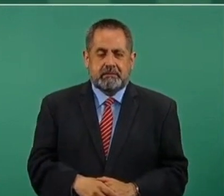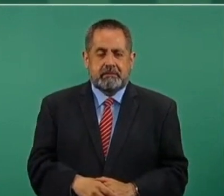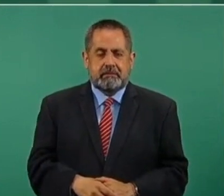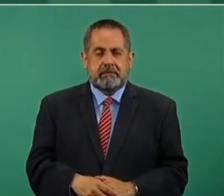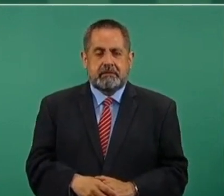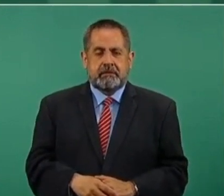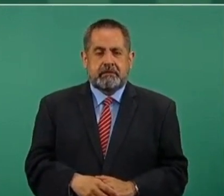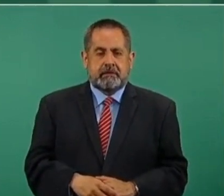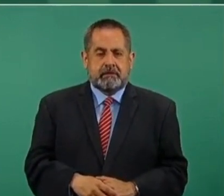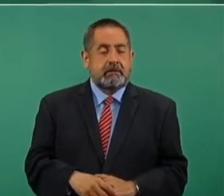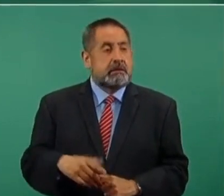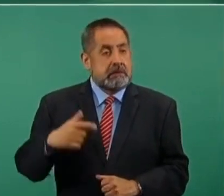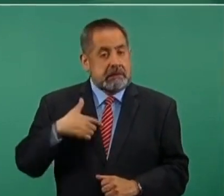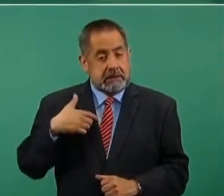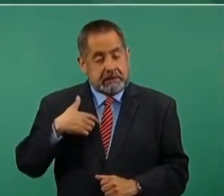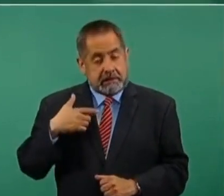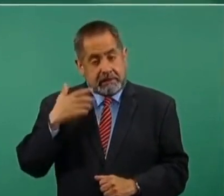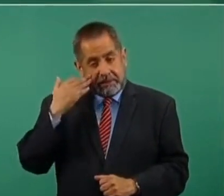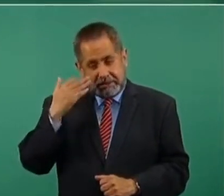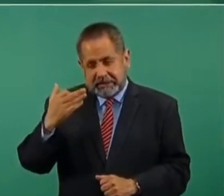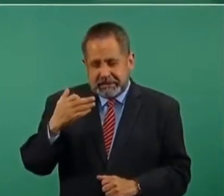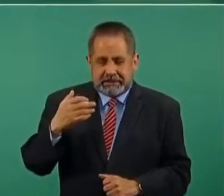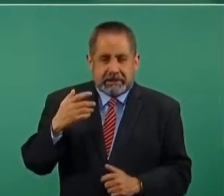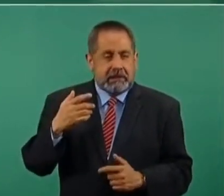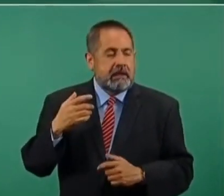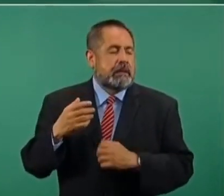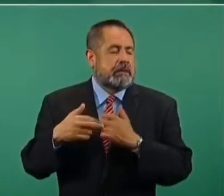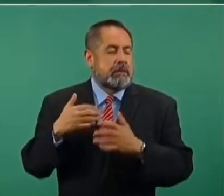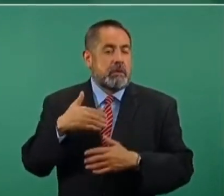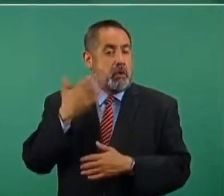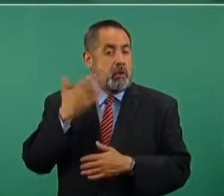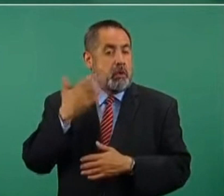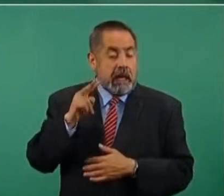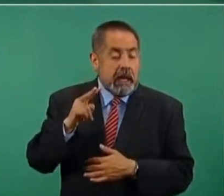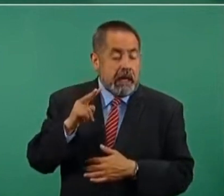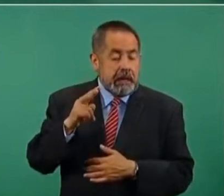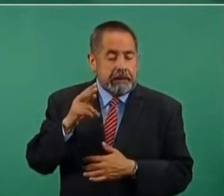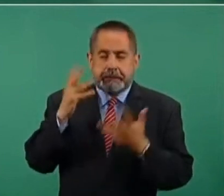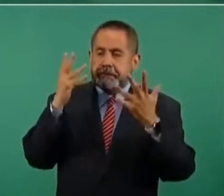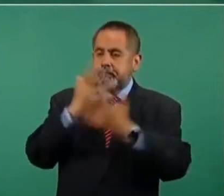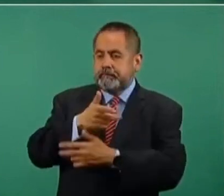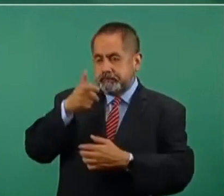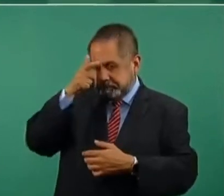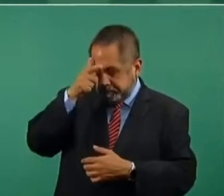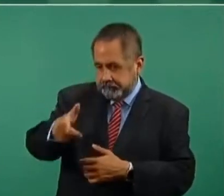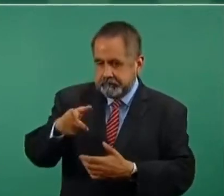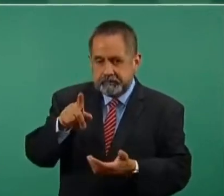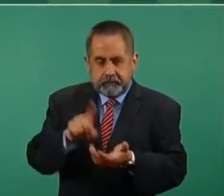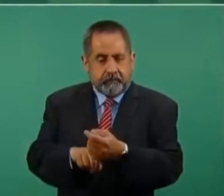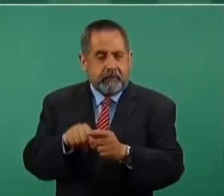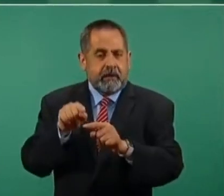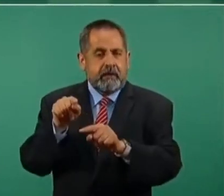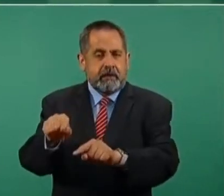Me llevé tiempo en saber cómo estaba lo de los